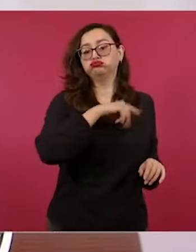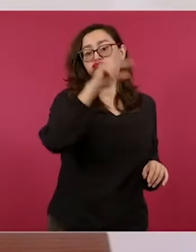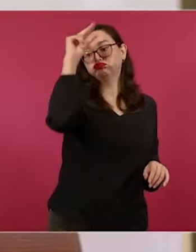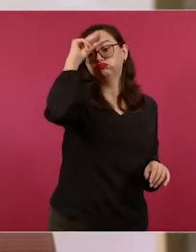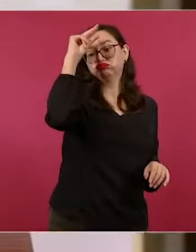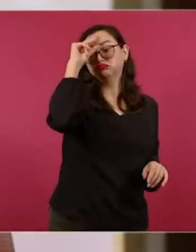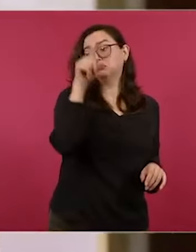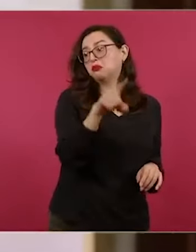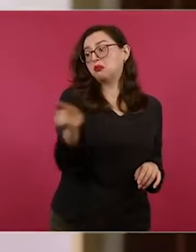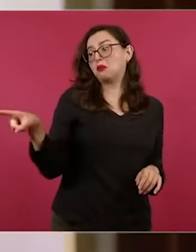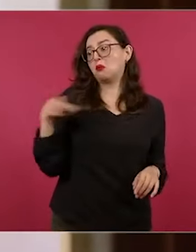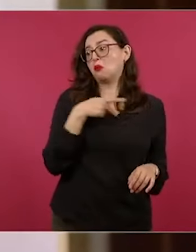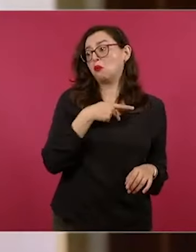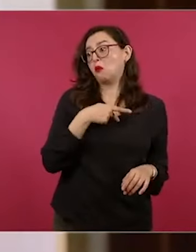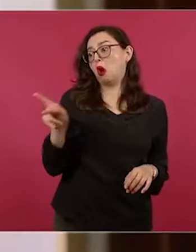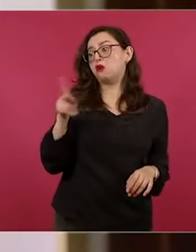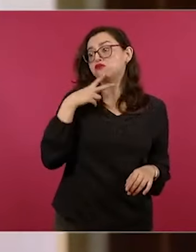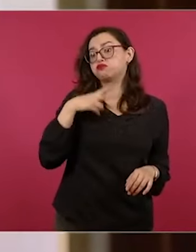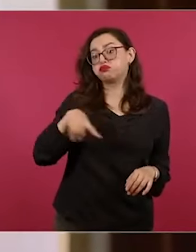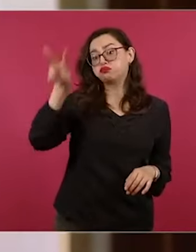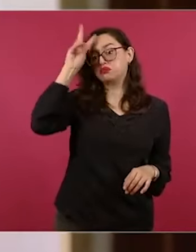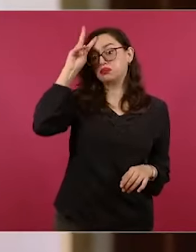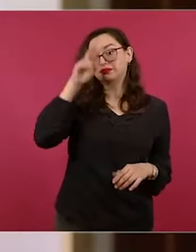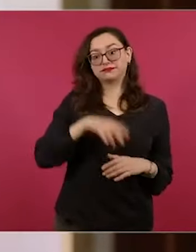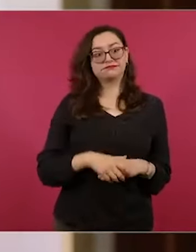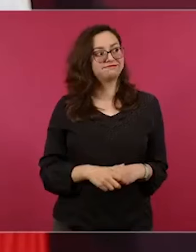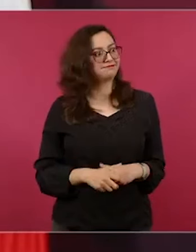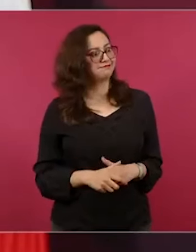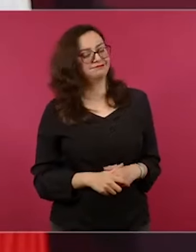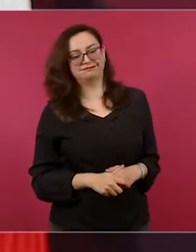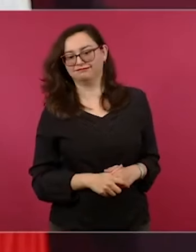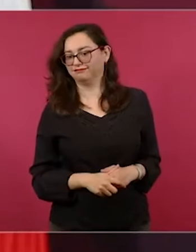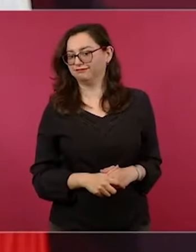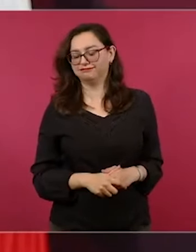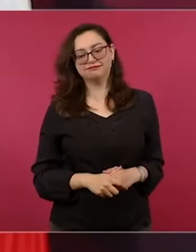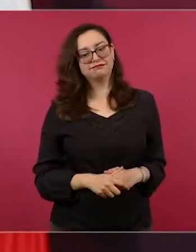No, yo conozco gente